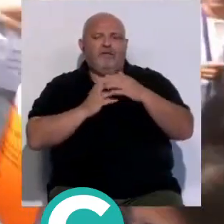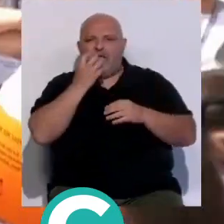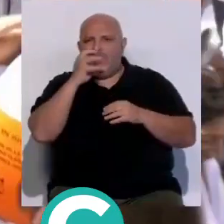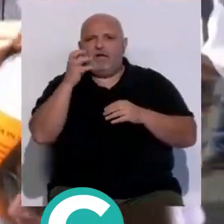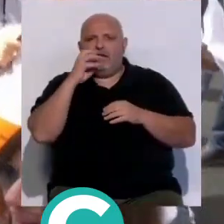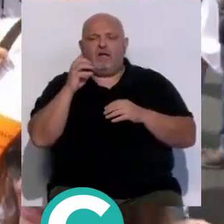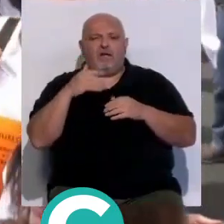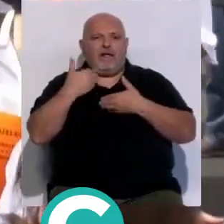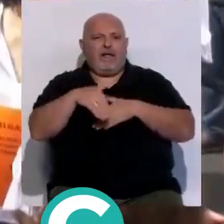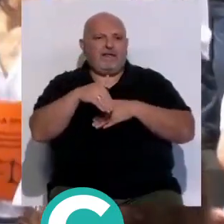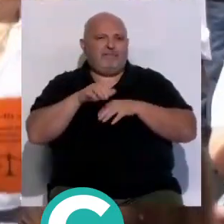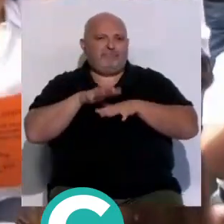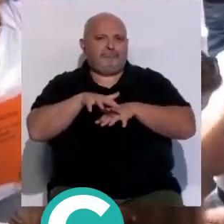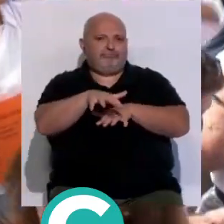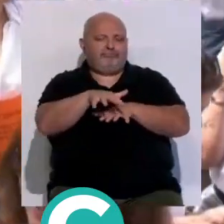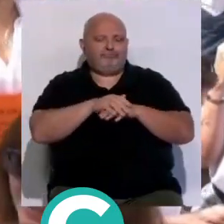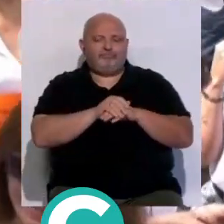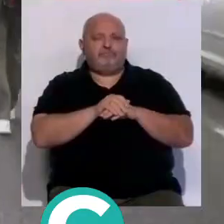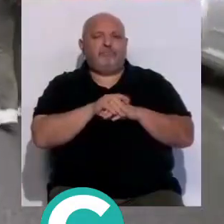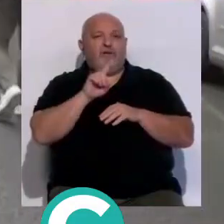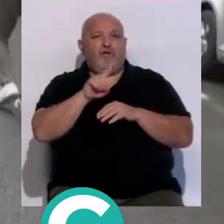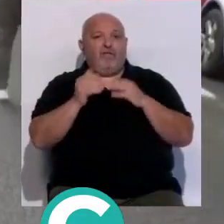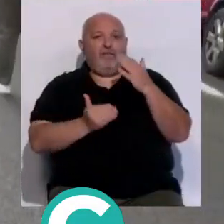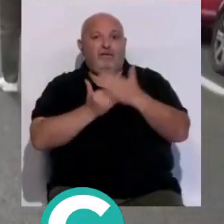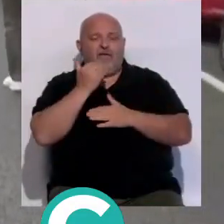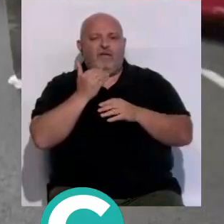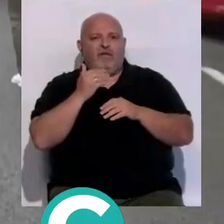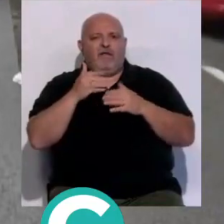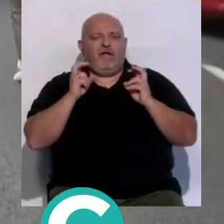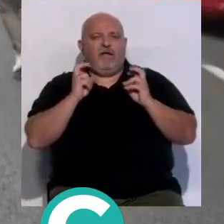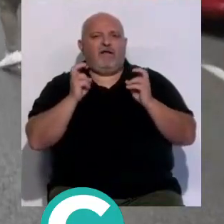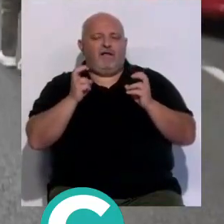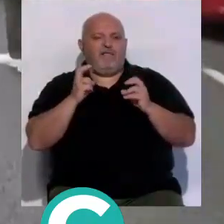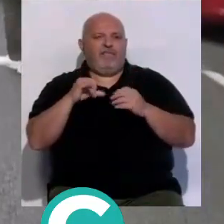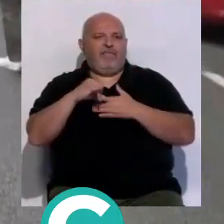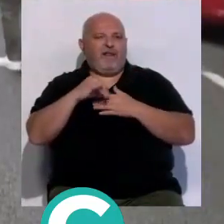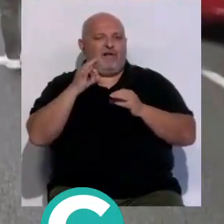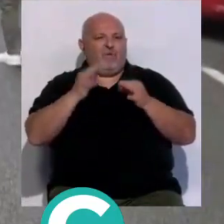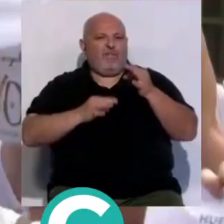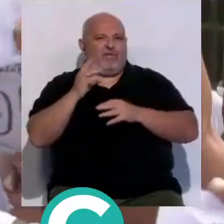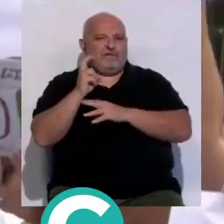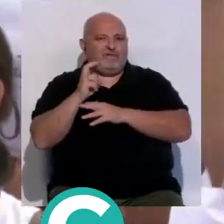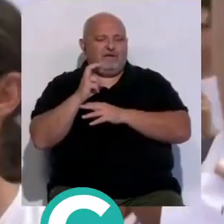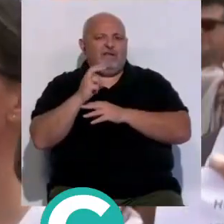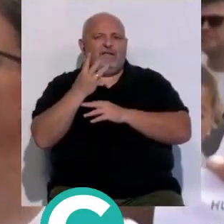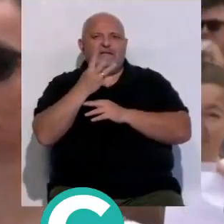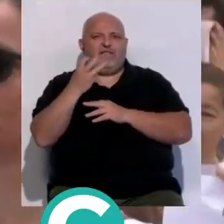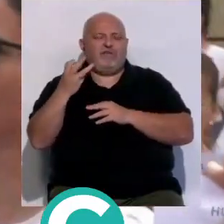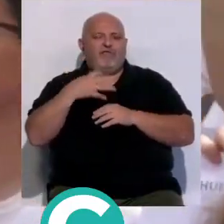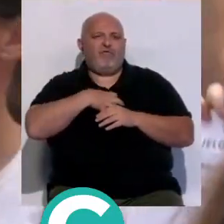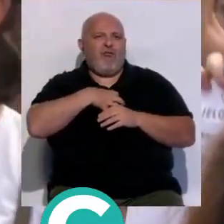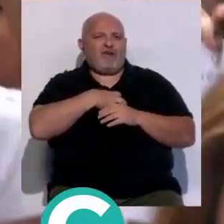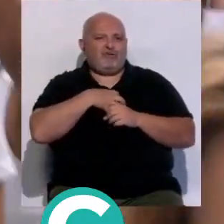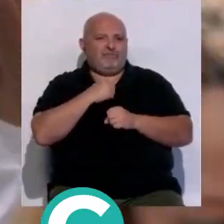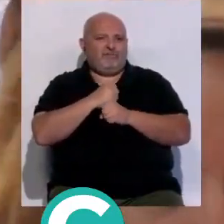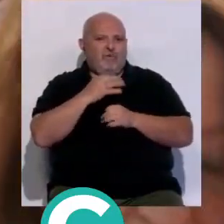reivindicaciones a las calles así a las 11 de la mañana desde la avenida a altura de los juzgados de San José unos 300 funcionarios de